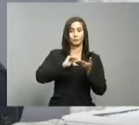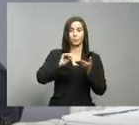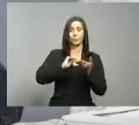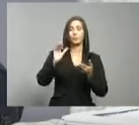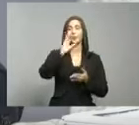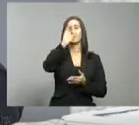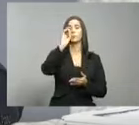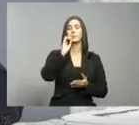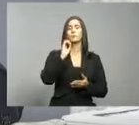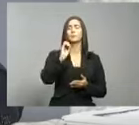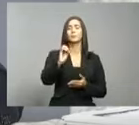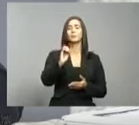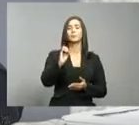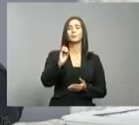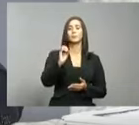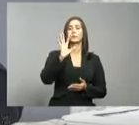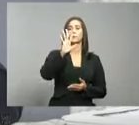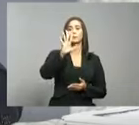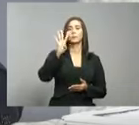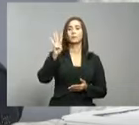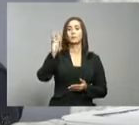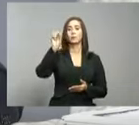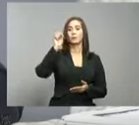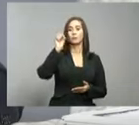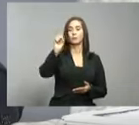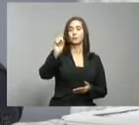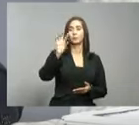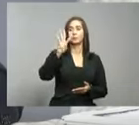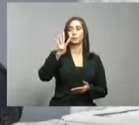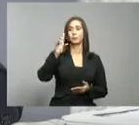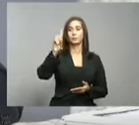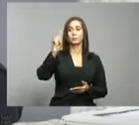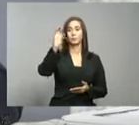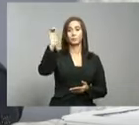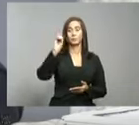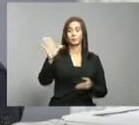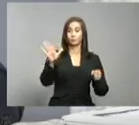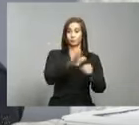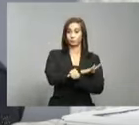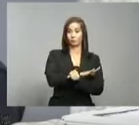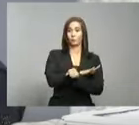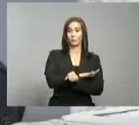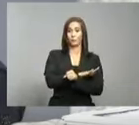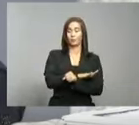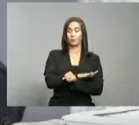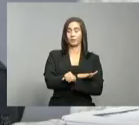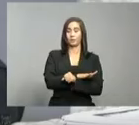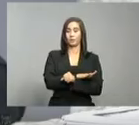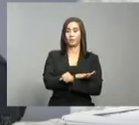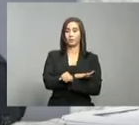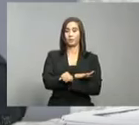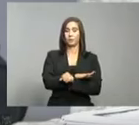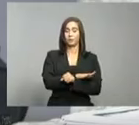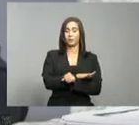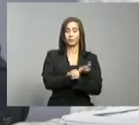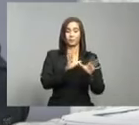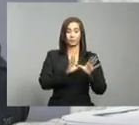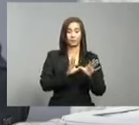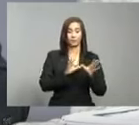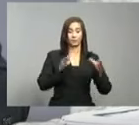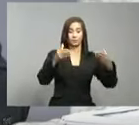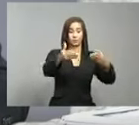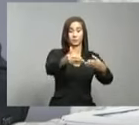un por ciento de 54.41% de ocupación del total de salas